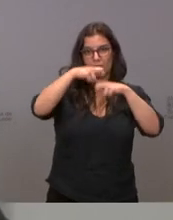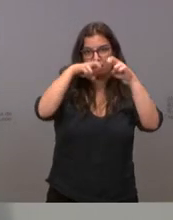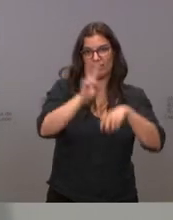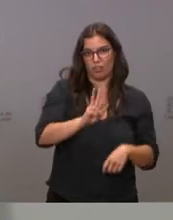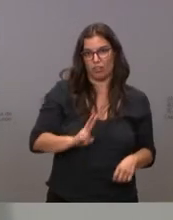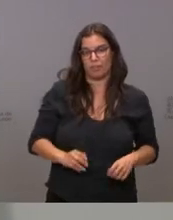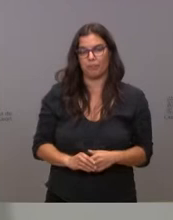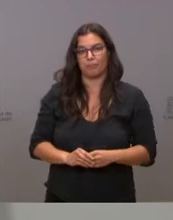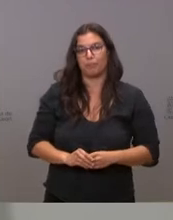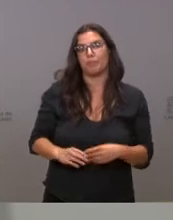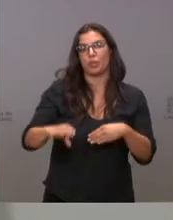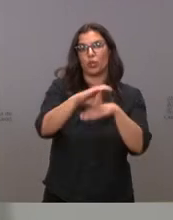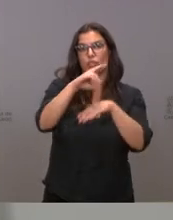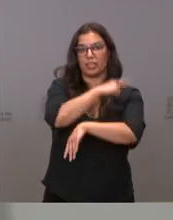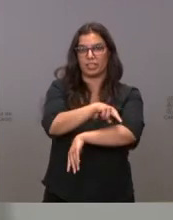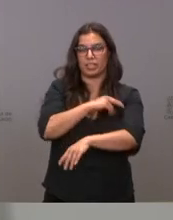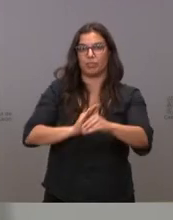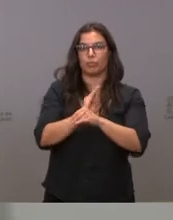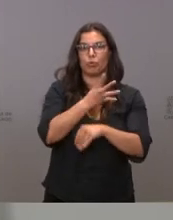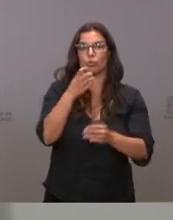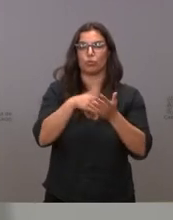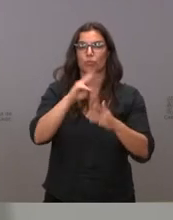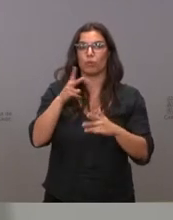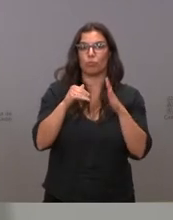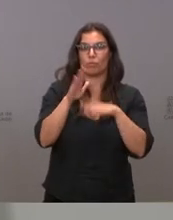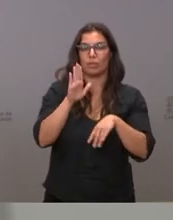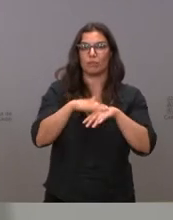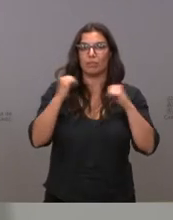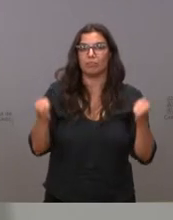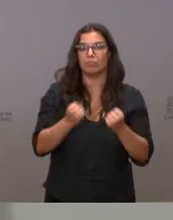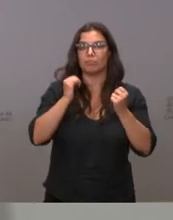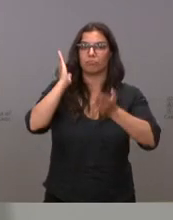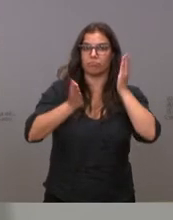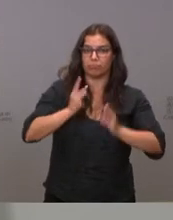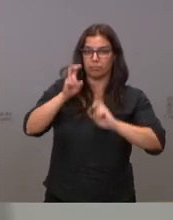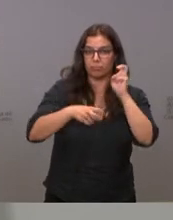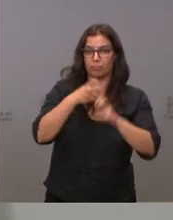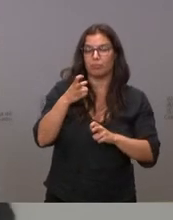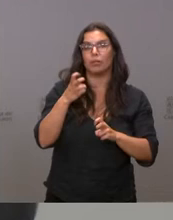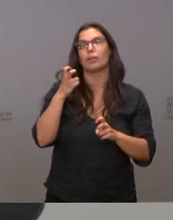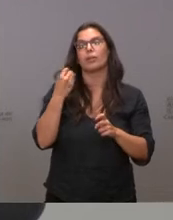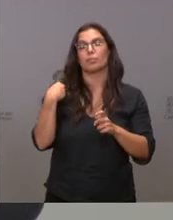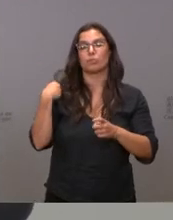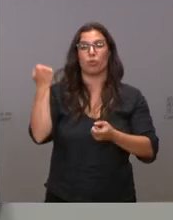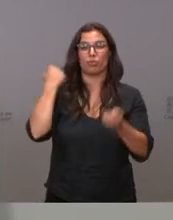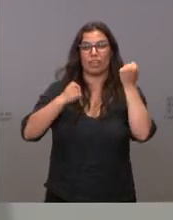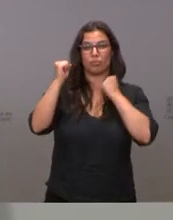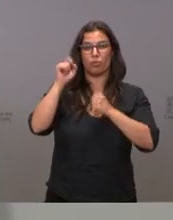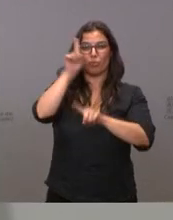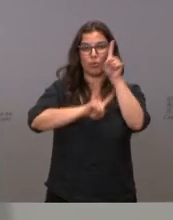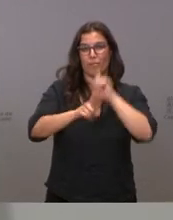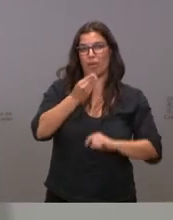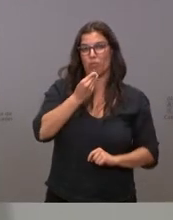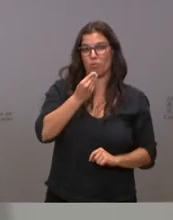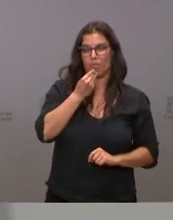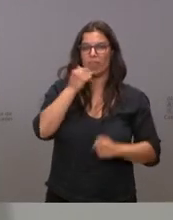La Consejería de Sanidad destina más de 400.000 euros por acciones rehabilitadoras frente a los trastornos de conducta alimentaria. Este presupuesto